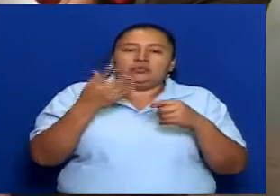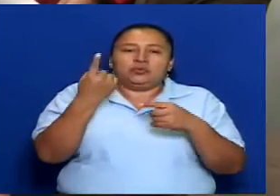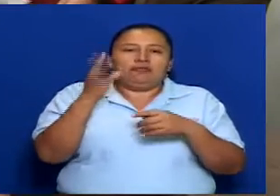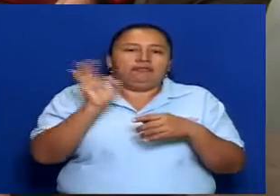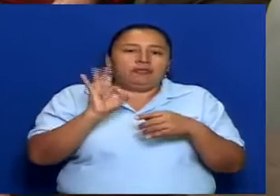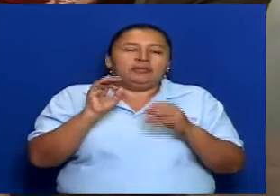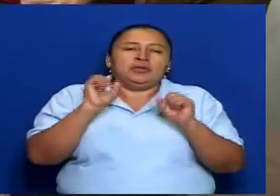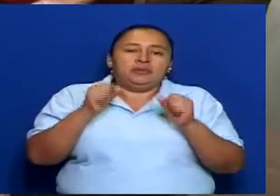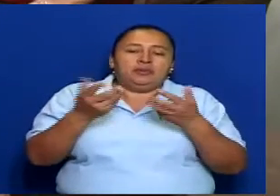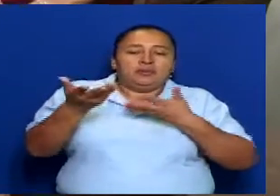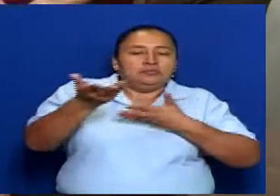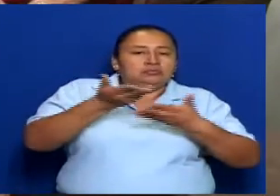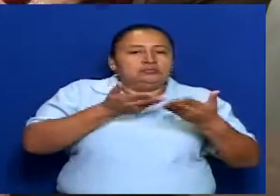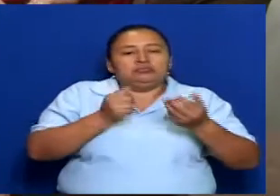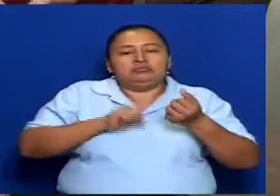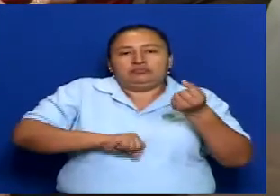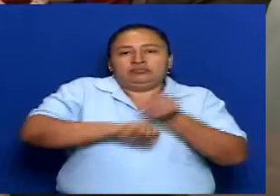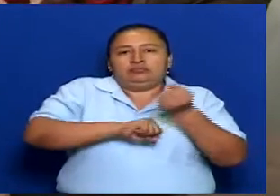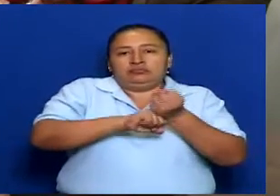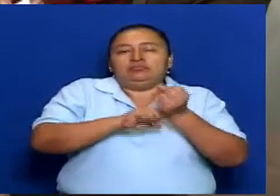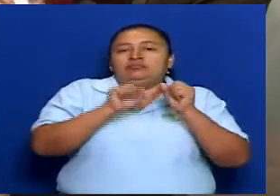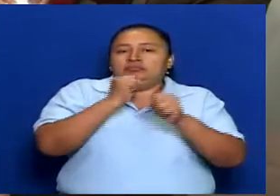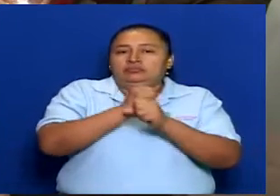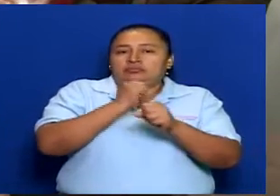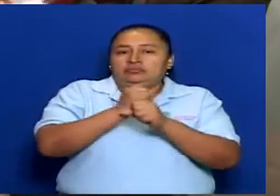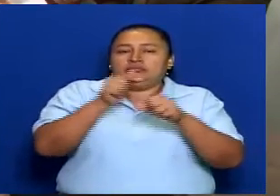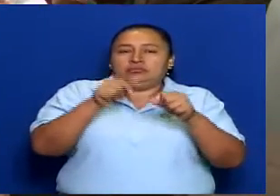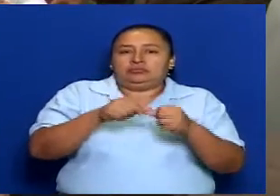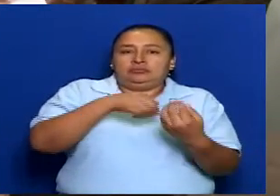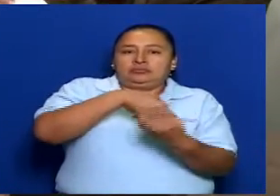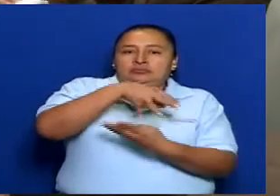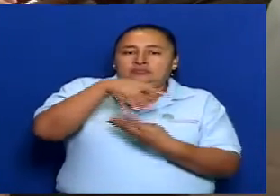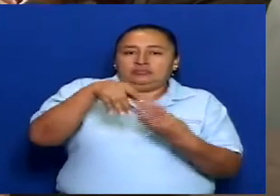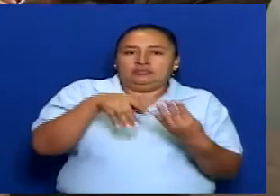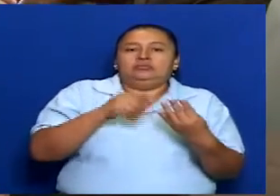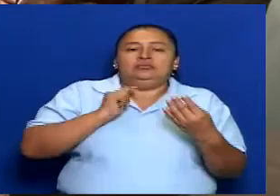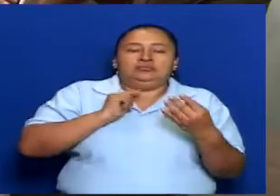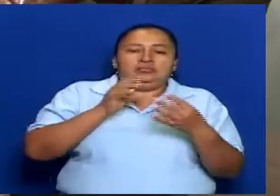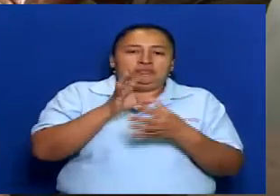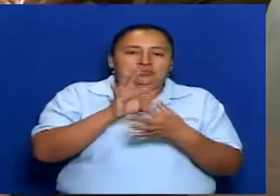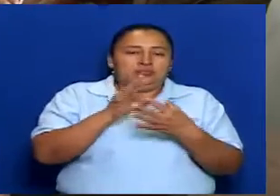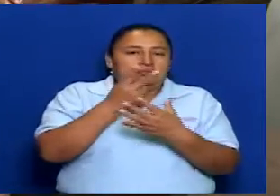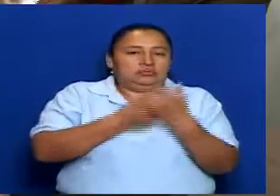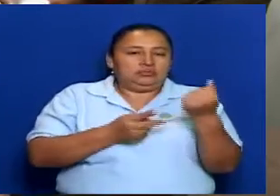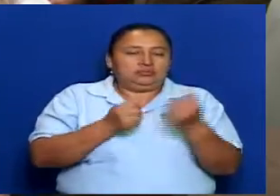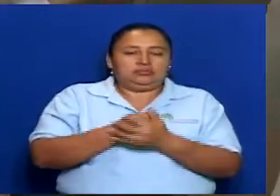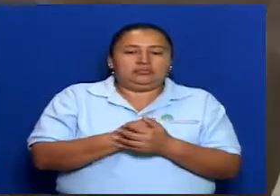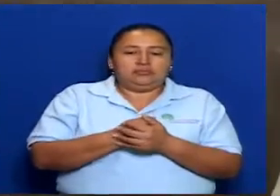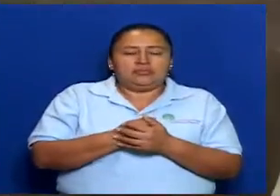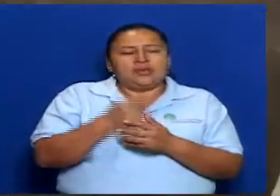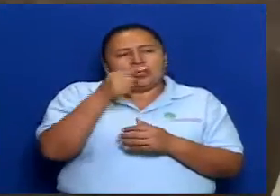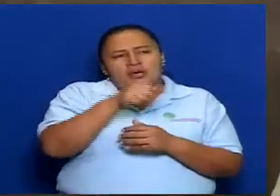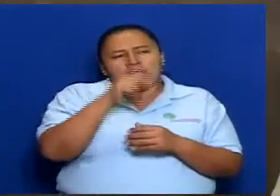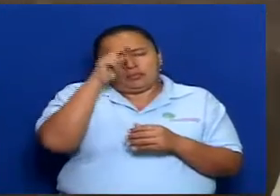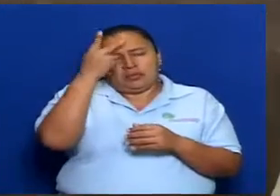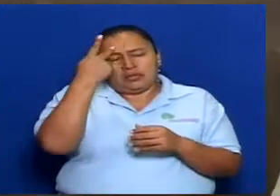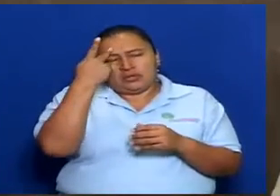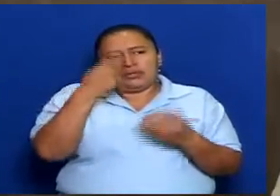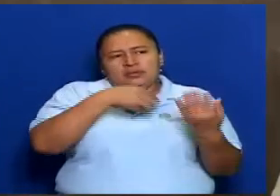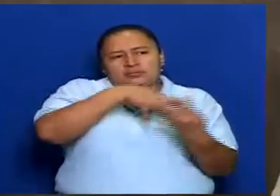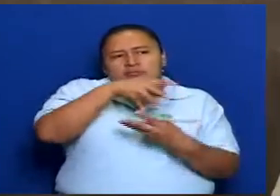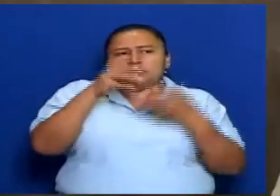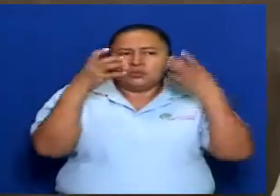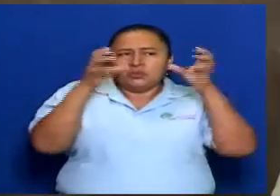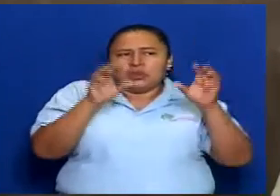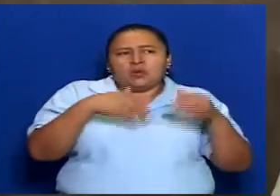las formas que se puede ir consolidando esta relación como tal. Claro, y esta política de intercultural del poder